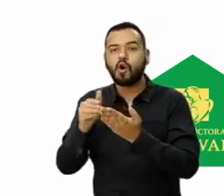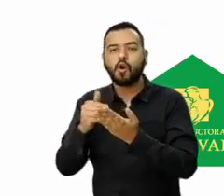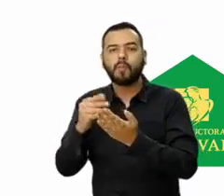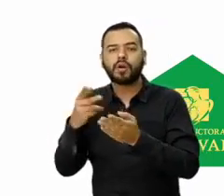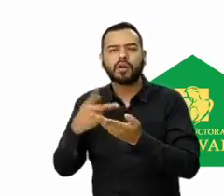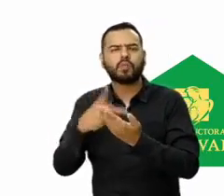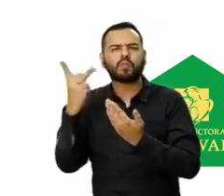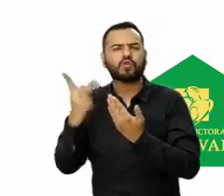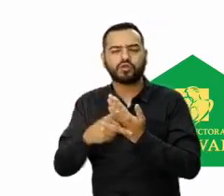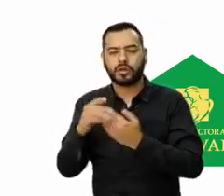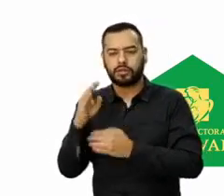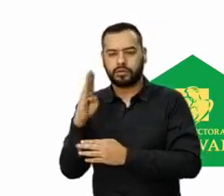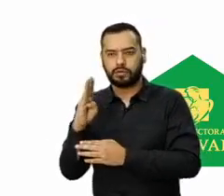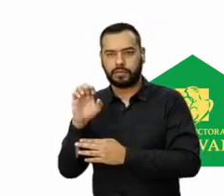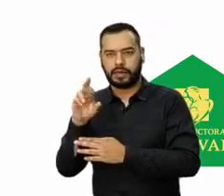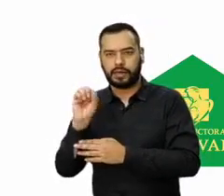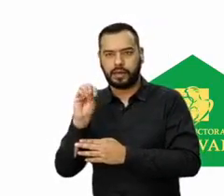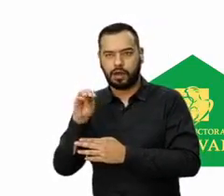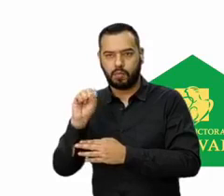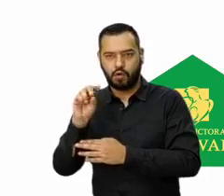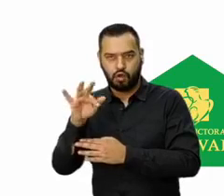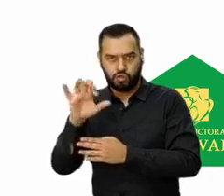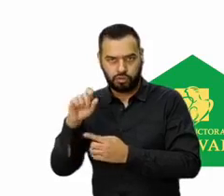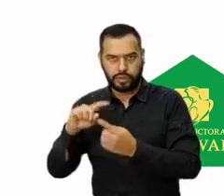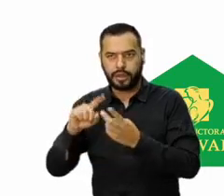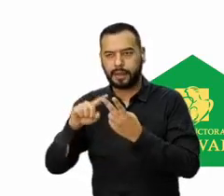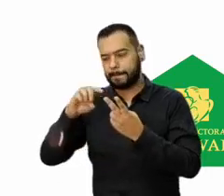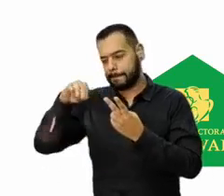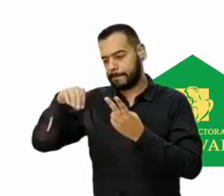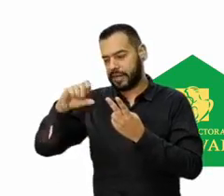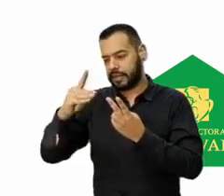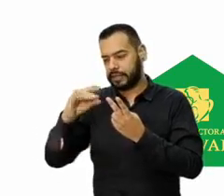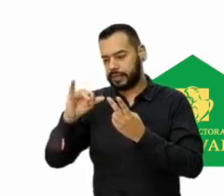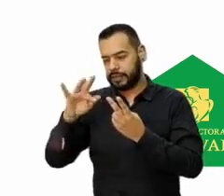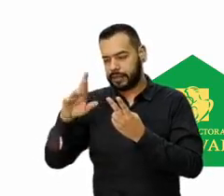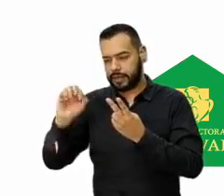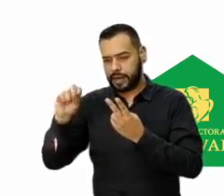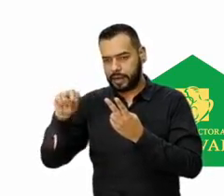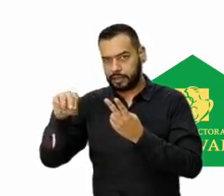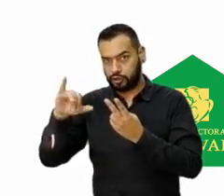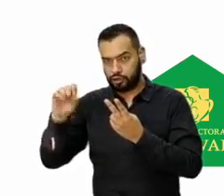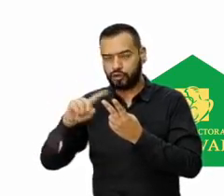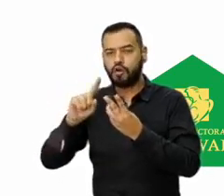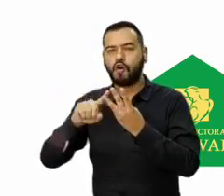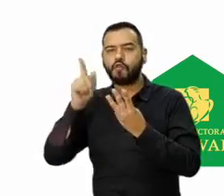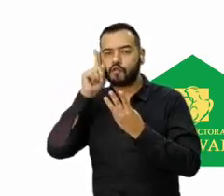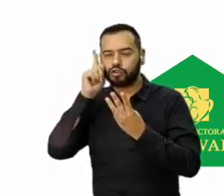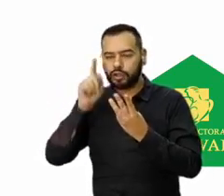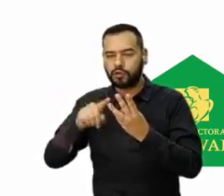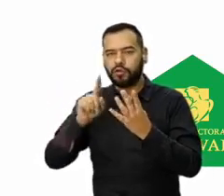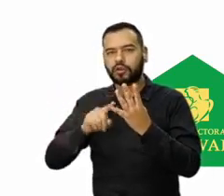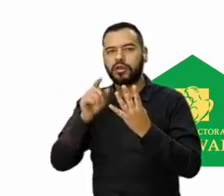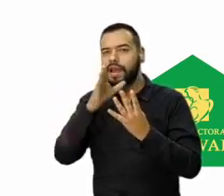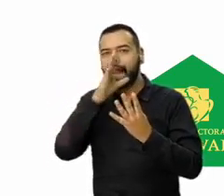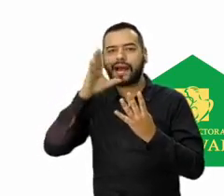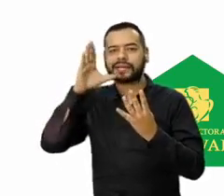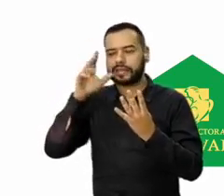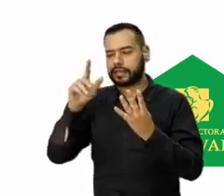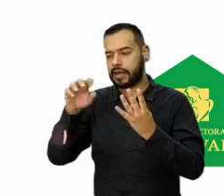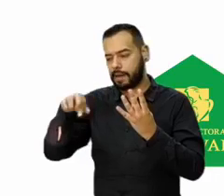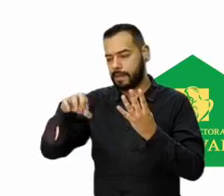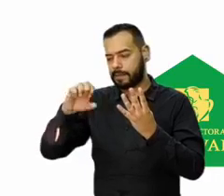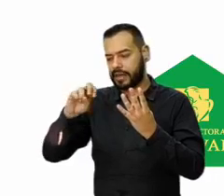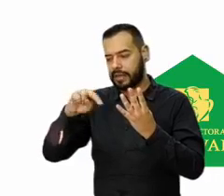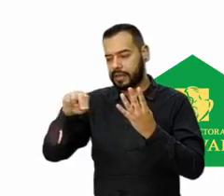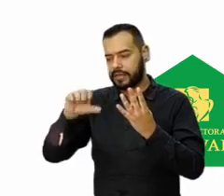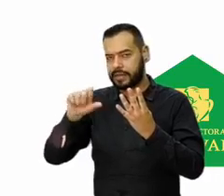Veramonte, Mediterráneo, Fontibón, Hacienda Peñaliza. Este bono aplica únicamente